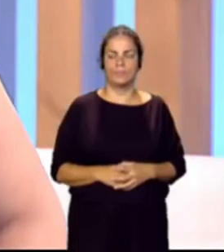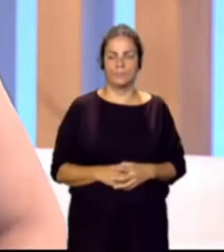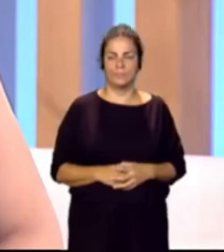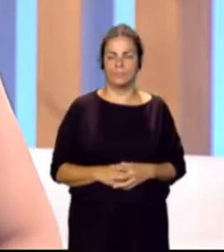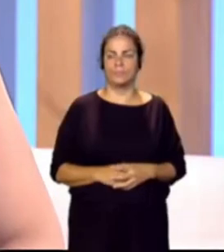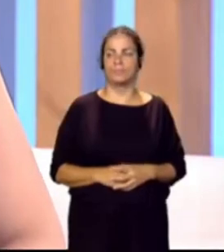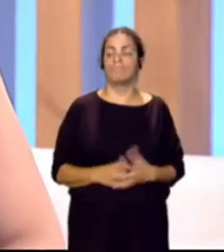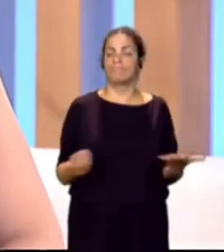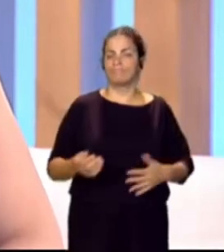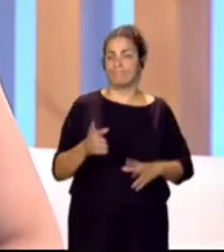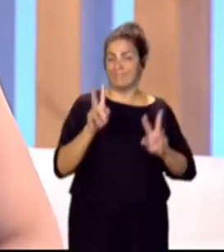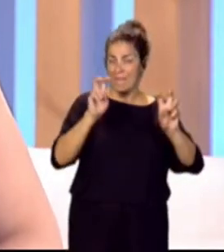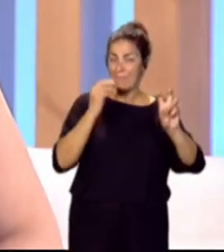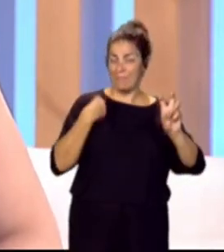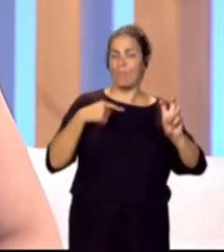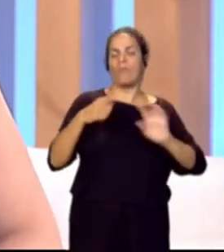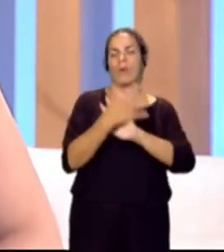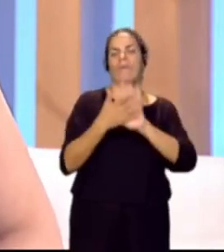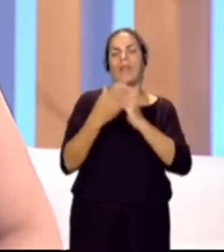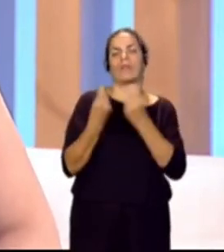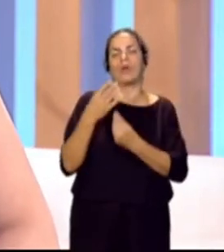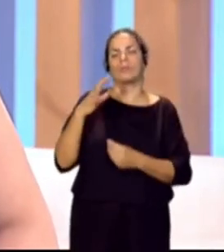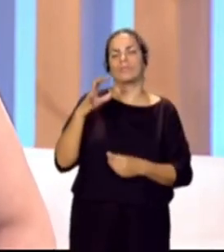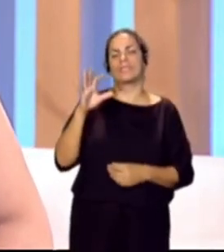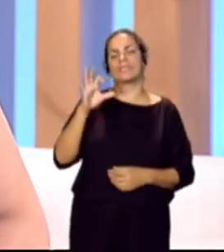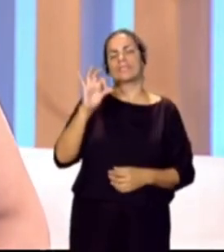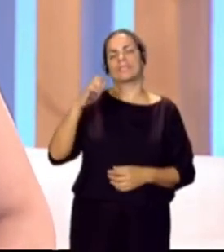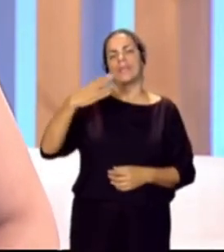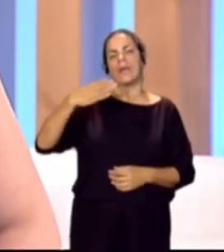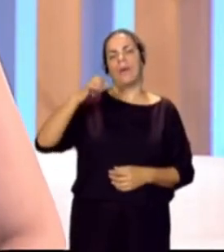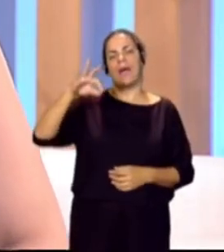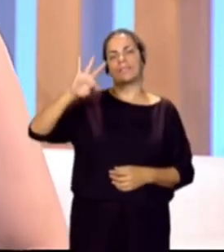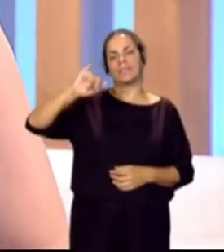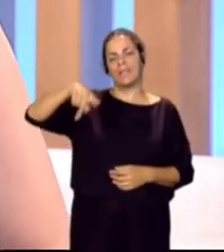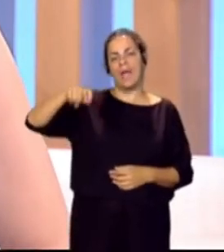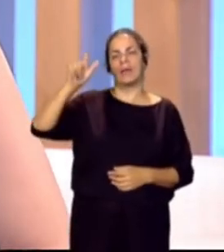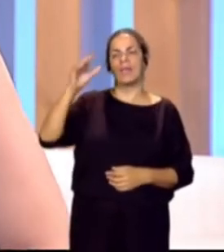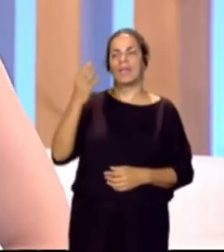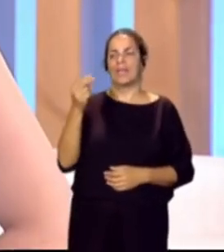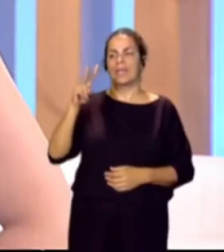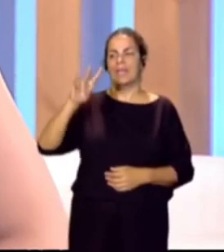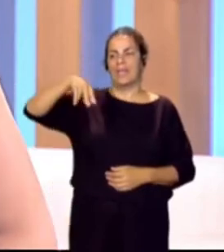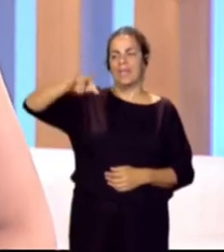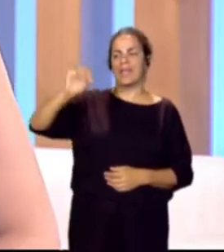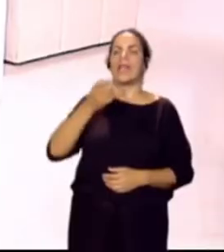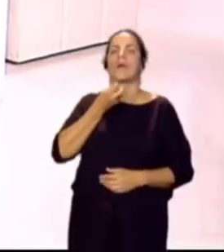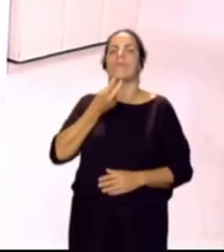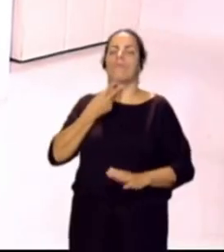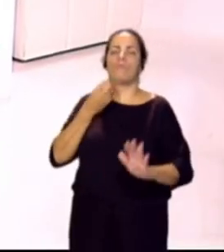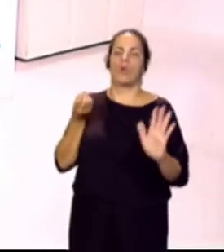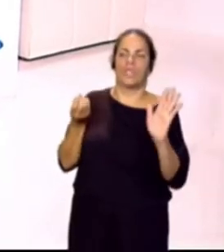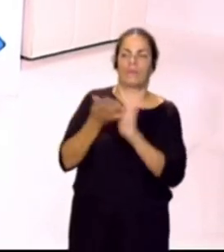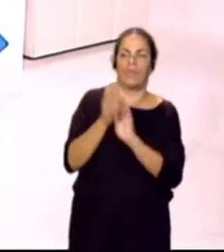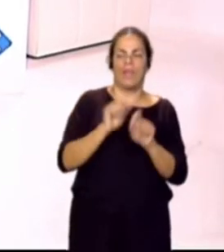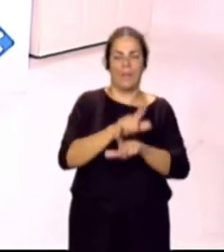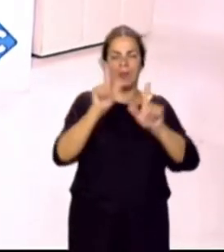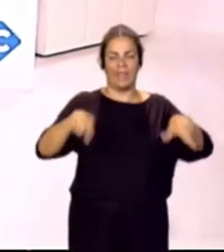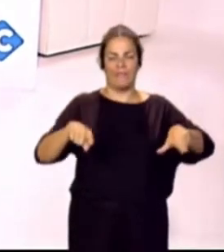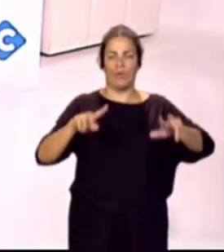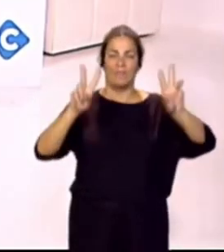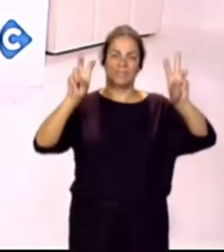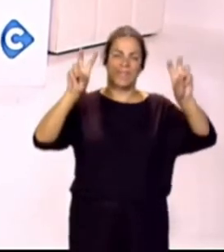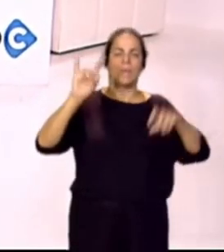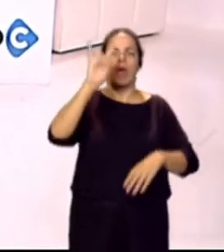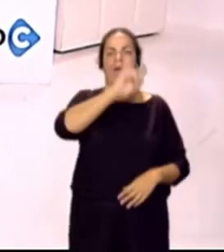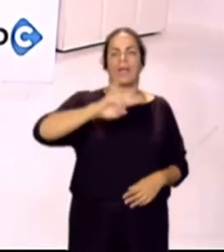Podemos hablar de este asunto con Sebastián Quintana, el ex portavoz de la plataforma Canarias 1500 kilómetros de costa. Chano, muy buenos días, bienvenido.